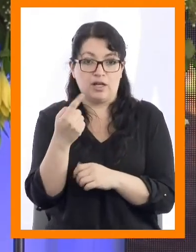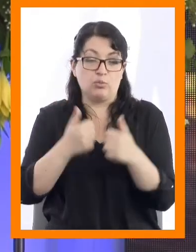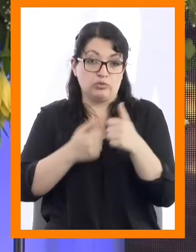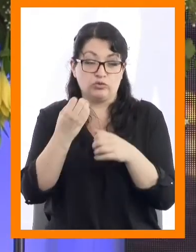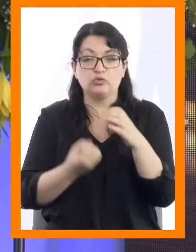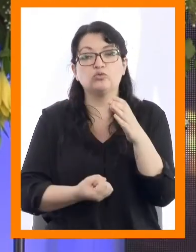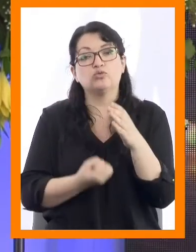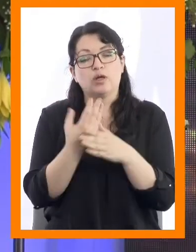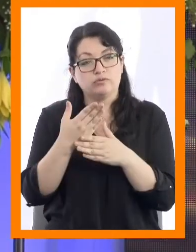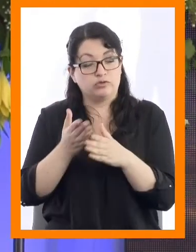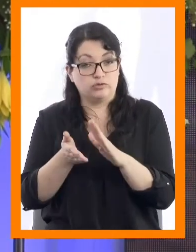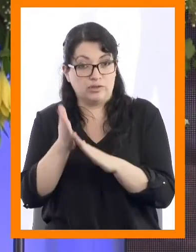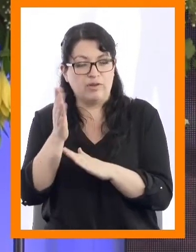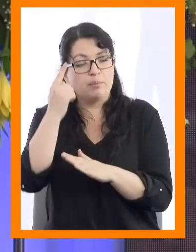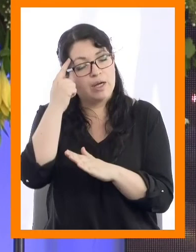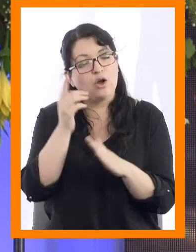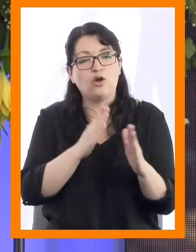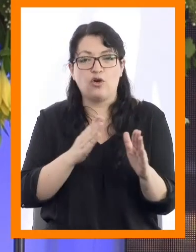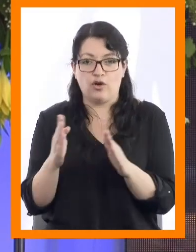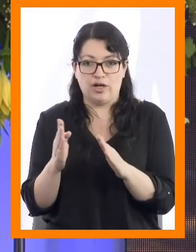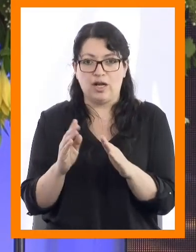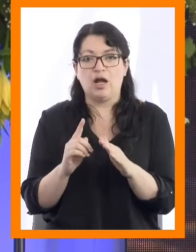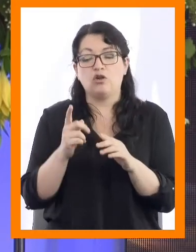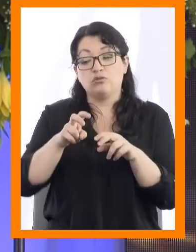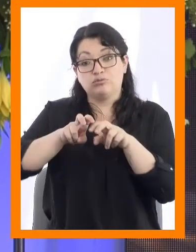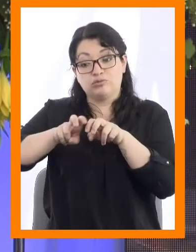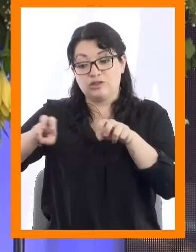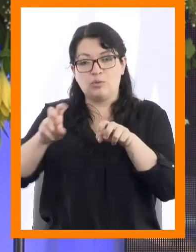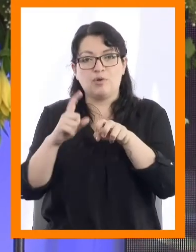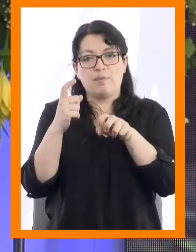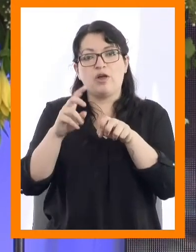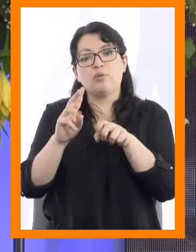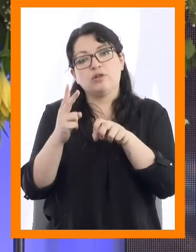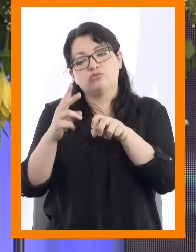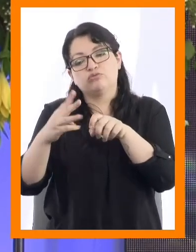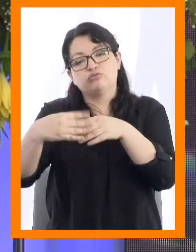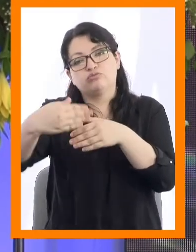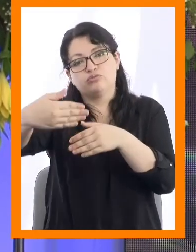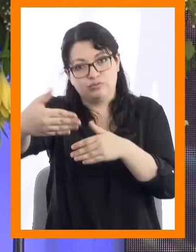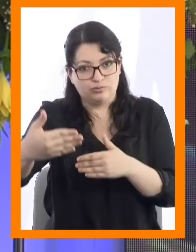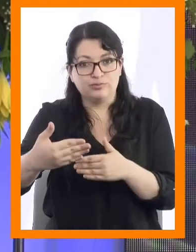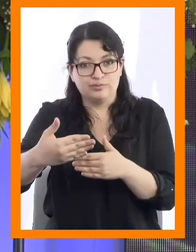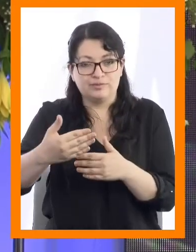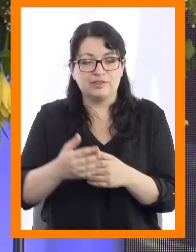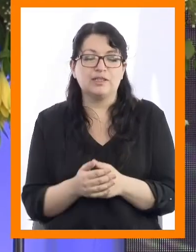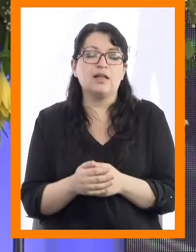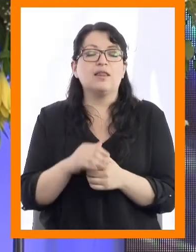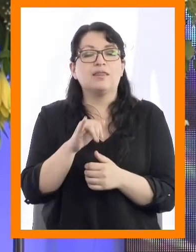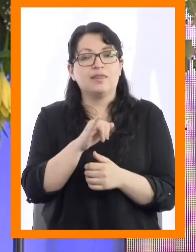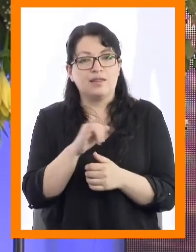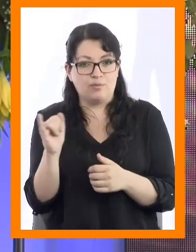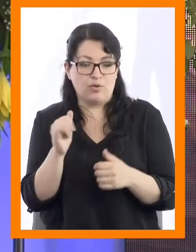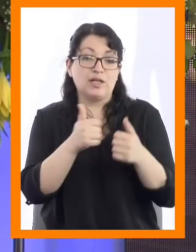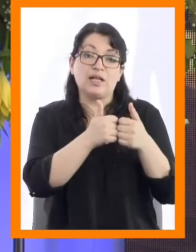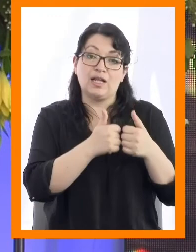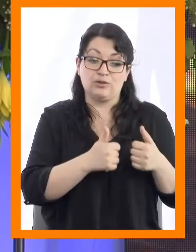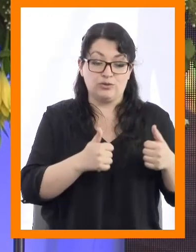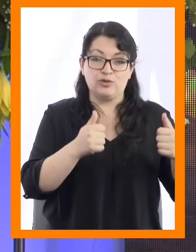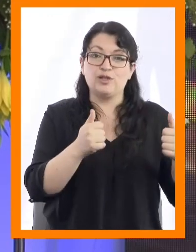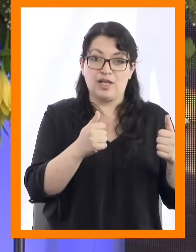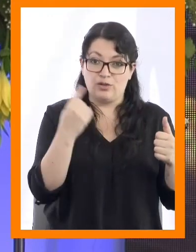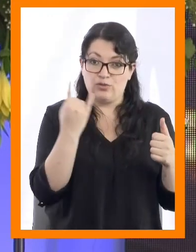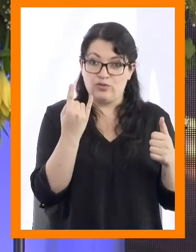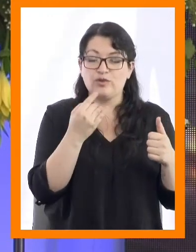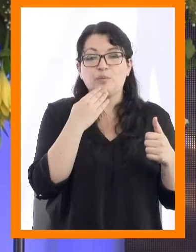profesionales, pero vamos a ir ordenadamente, la primera fila, la segunda, la tercera, sucesivamente, seguidamente las autoridades de nuestra